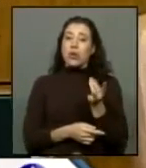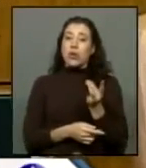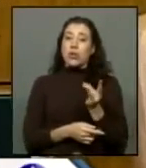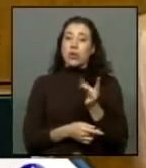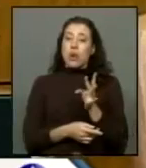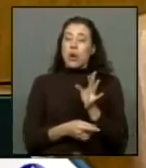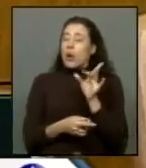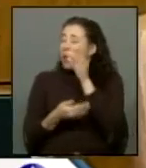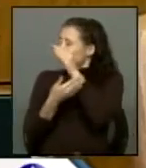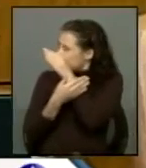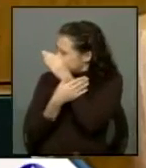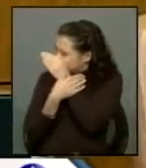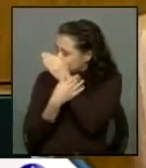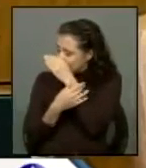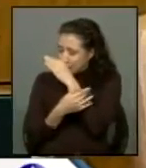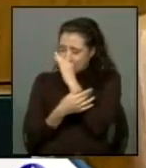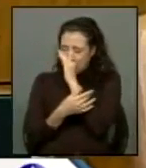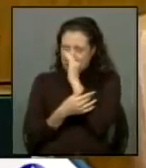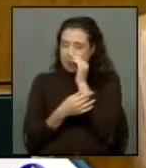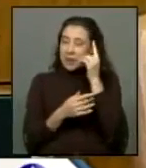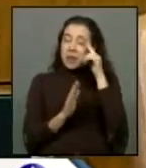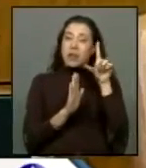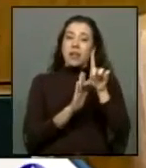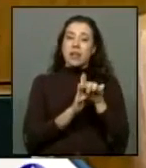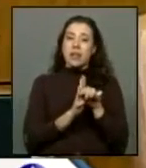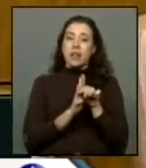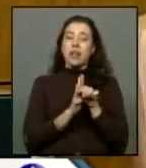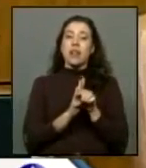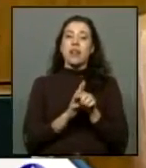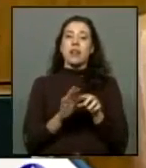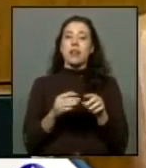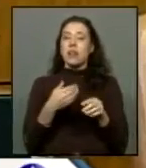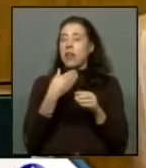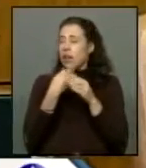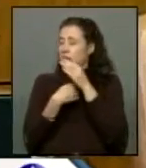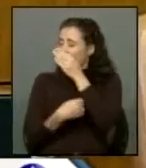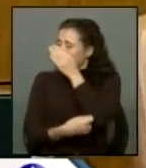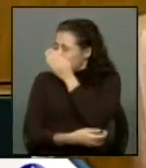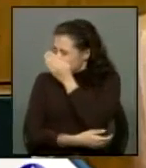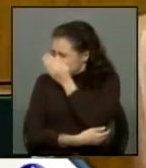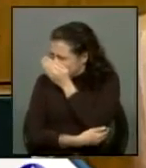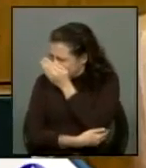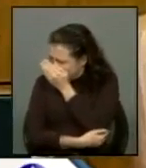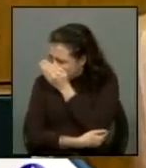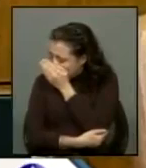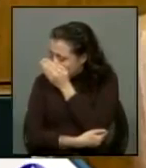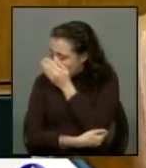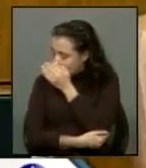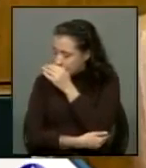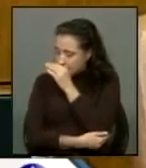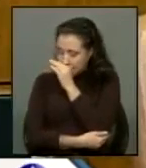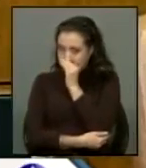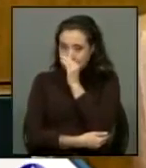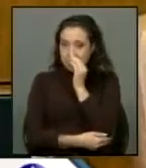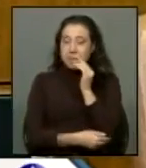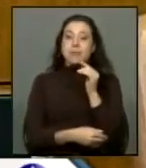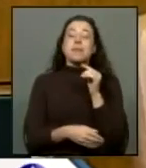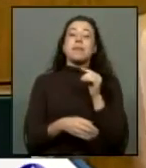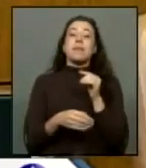modesta mitigación al mal que causamos como sociedad aquel mal que no hemos sabido resolver